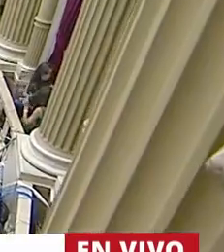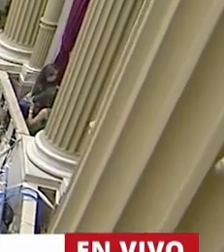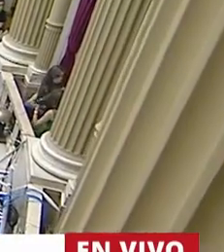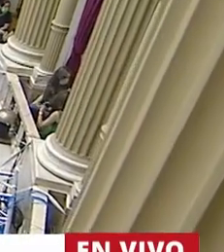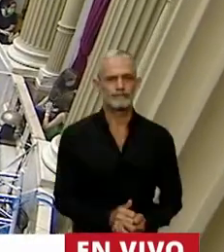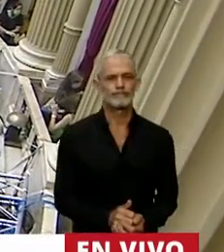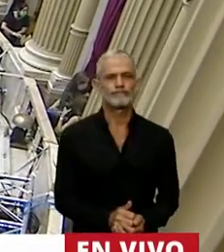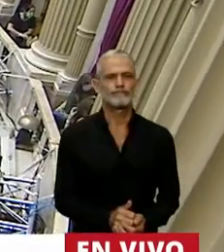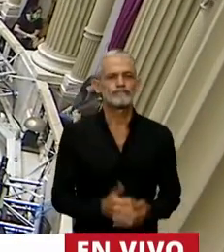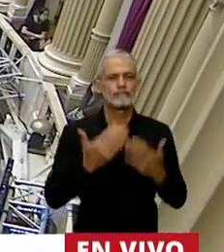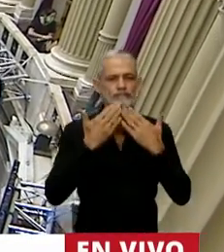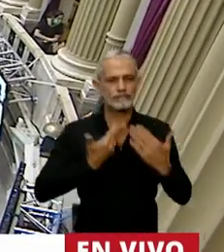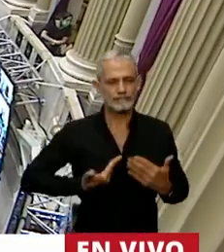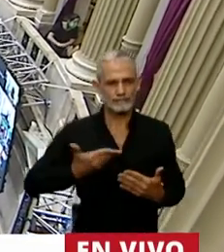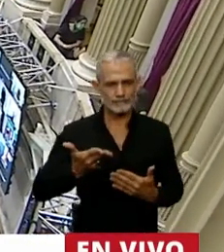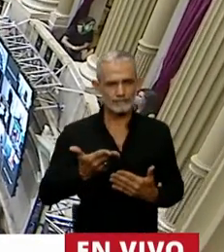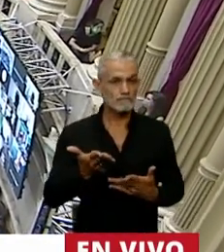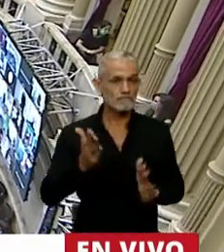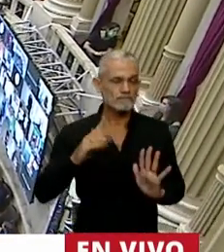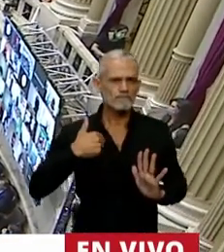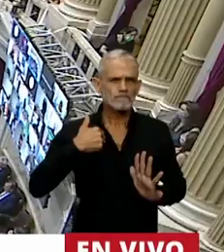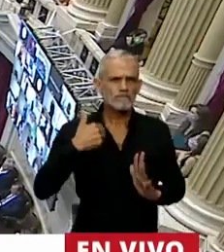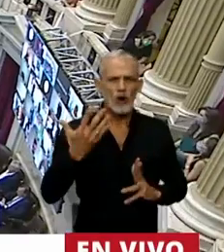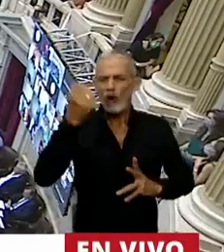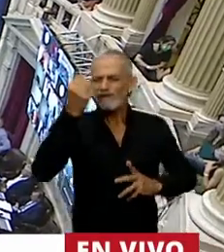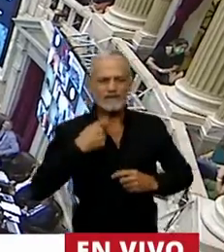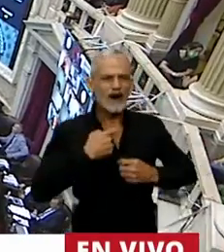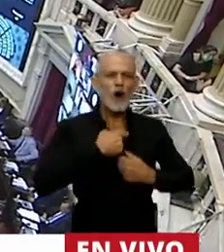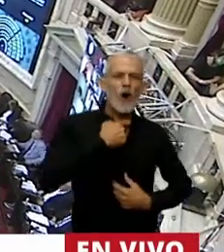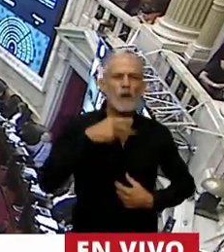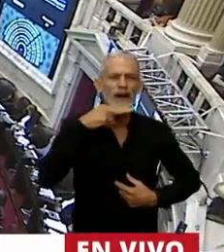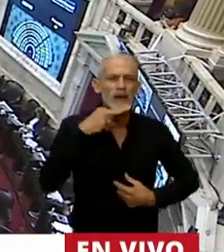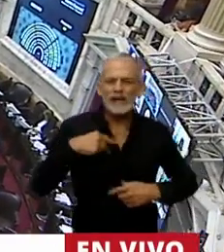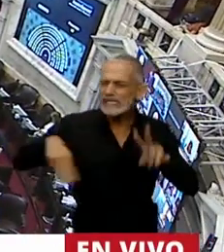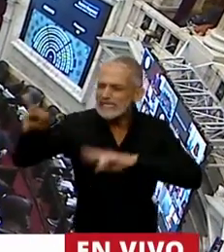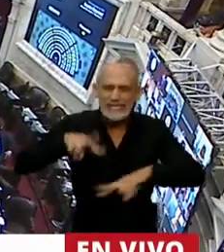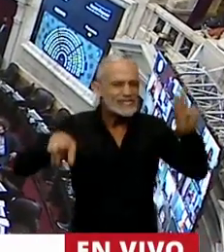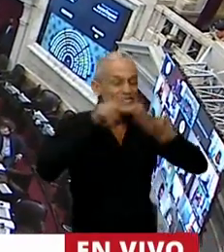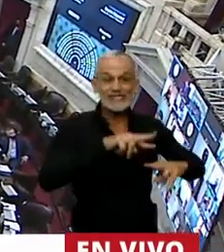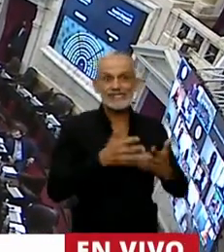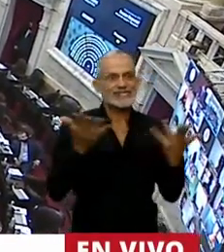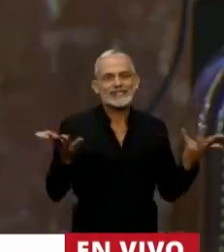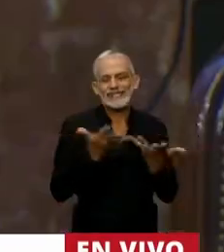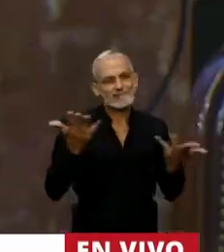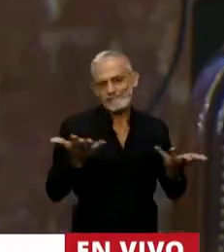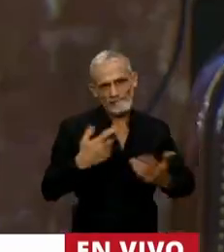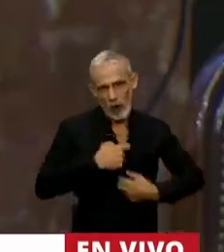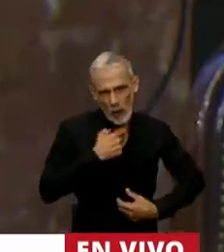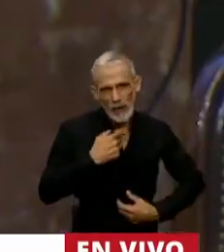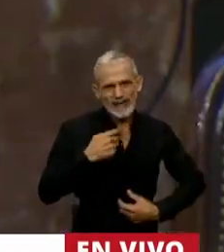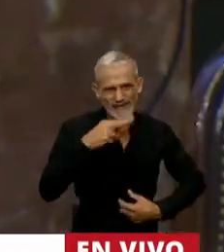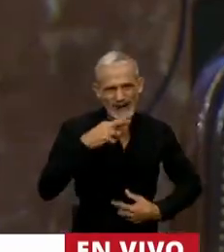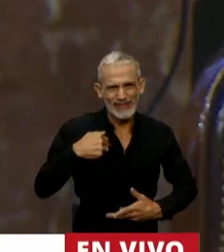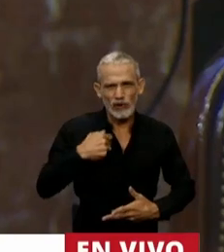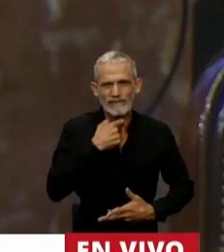Gracias, Presidente. No conseguí una corbata verde en todo Buenos Aires, la moda se está imponiendo de una manera